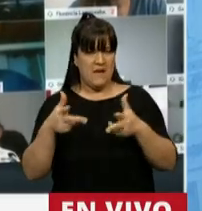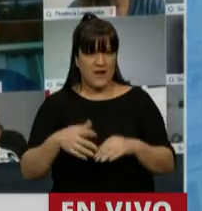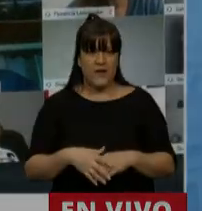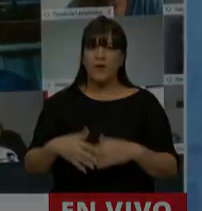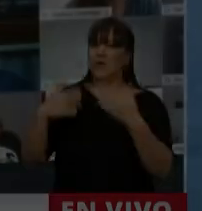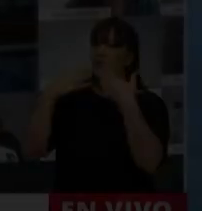Muchas gracias, diputado.